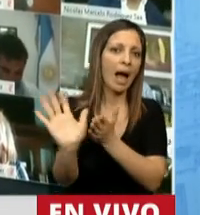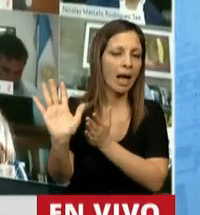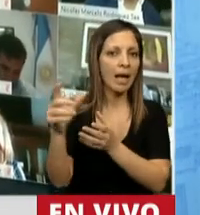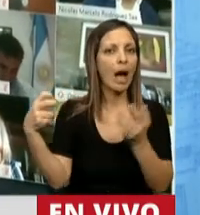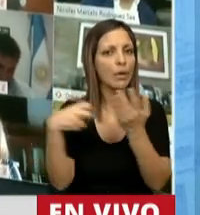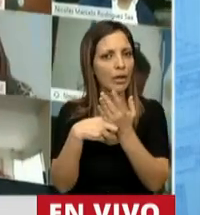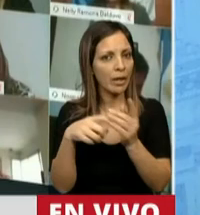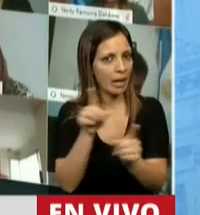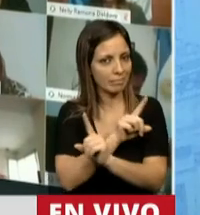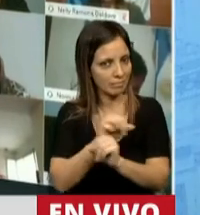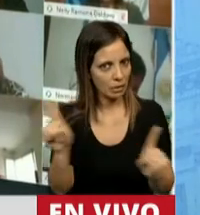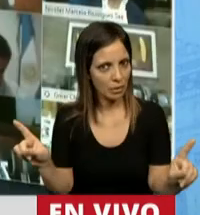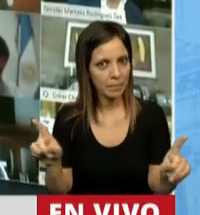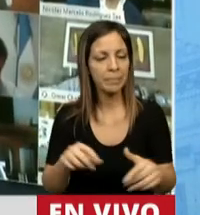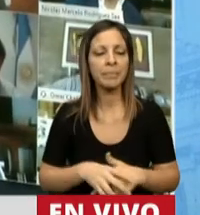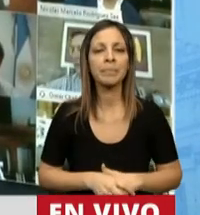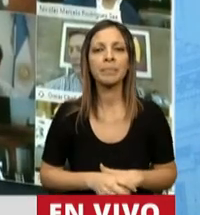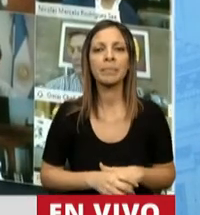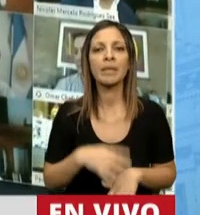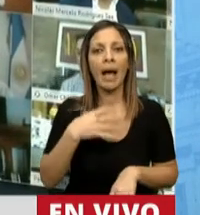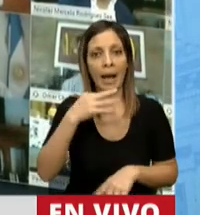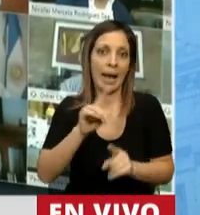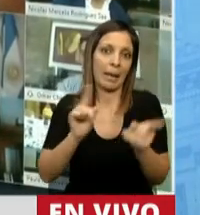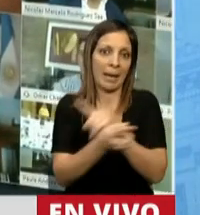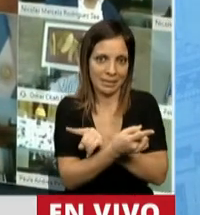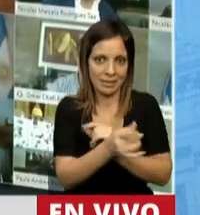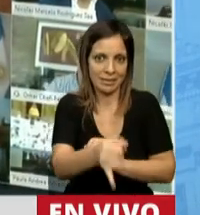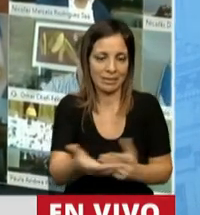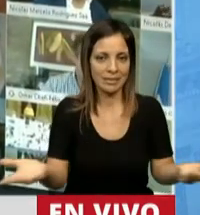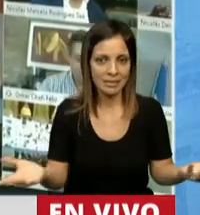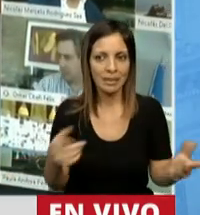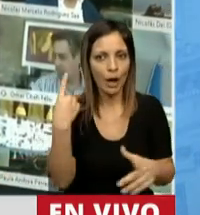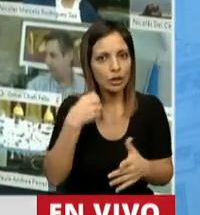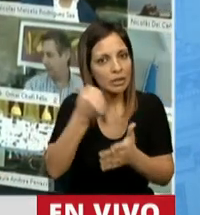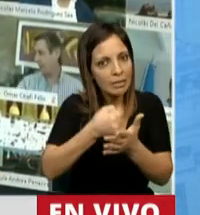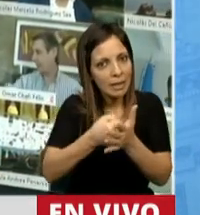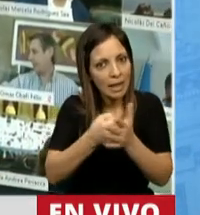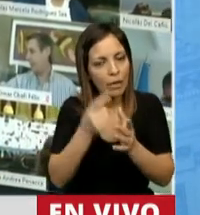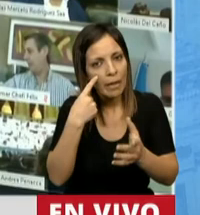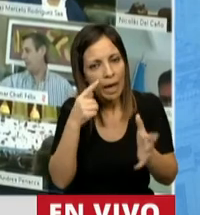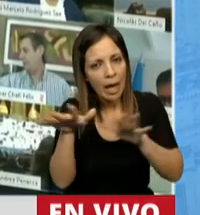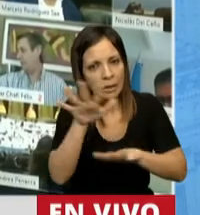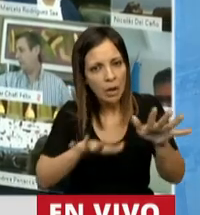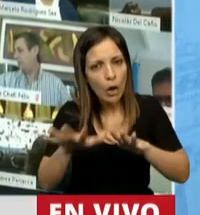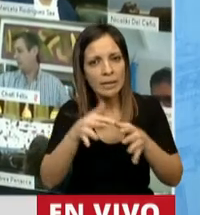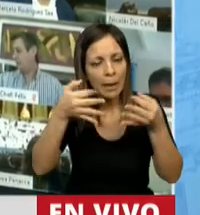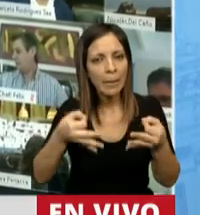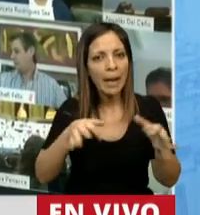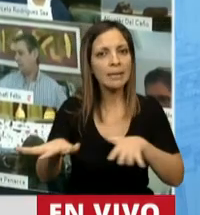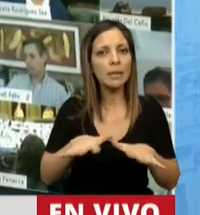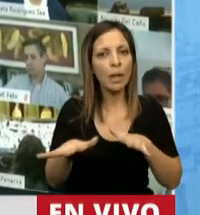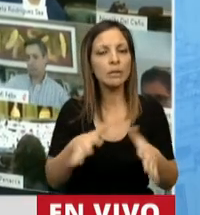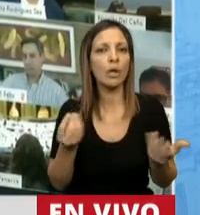la Auditoría de ningún control. Más bien, todo lo contrario, estamos tratando de encuadrar una situación en un